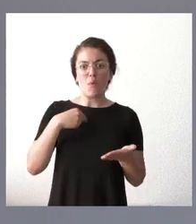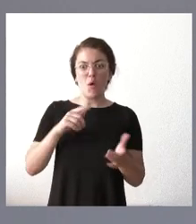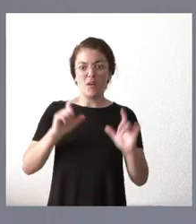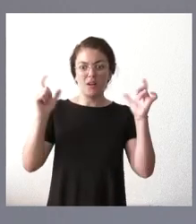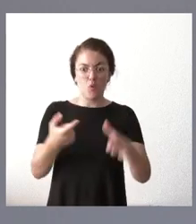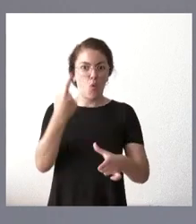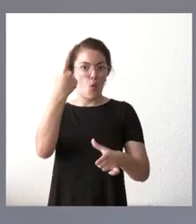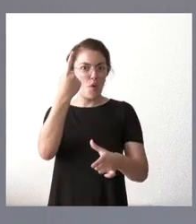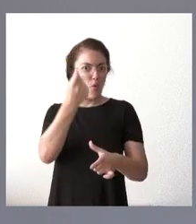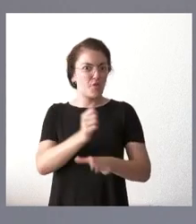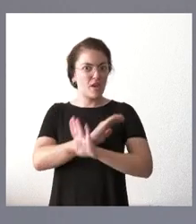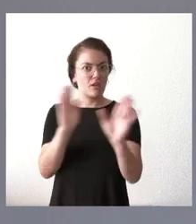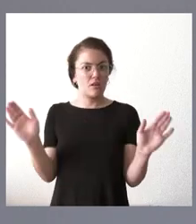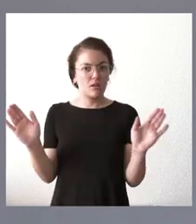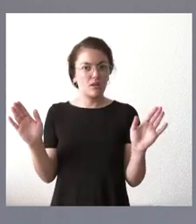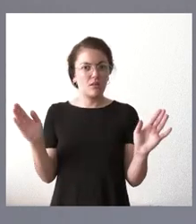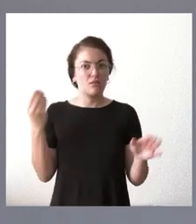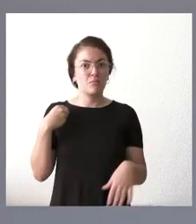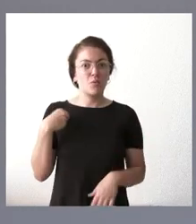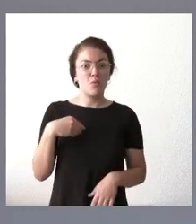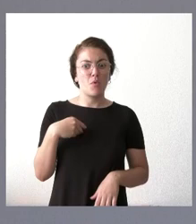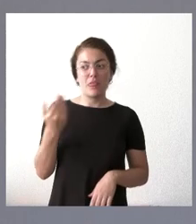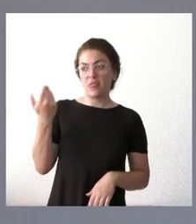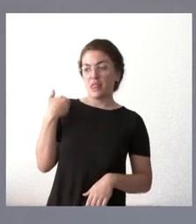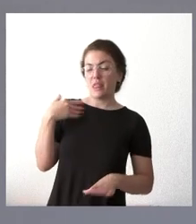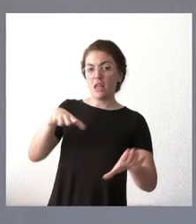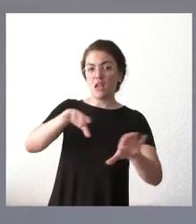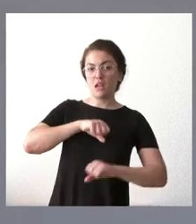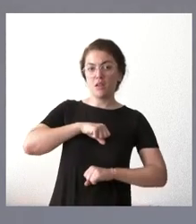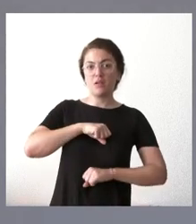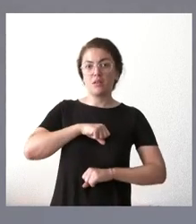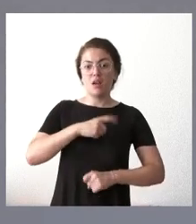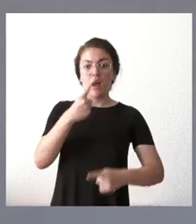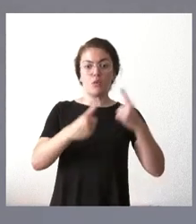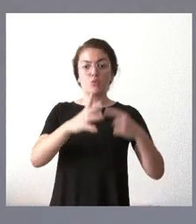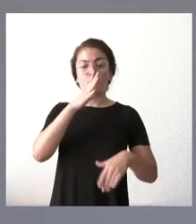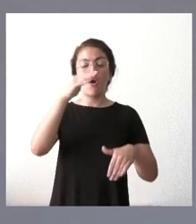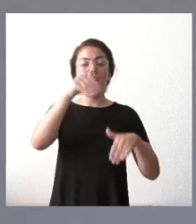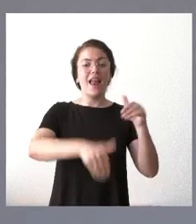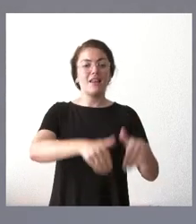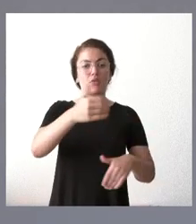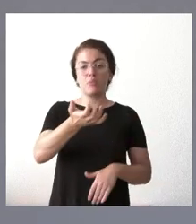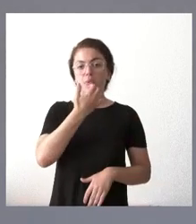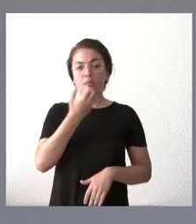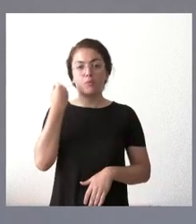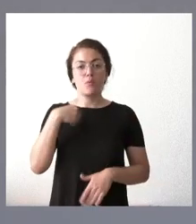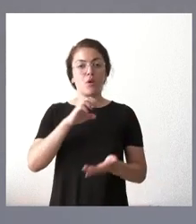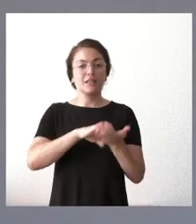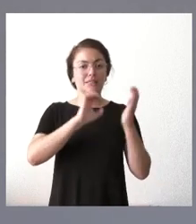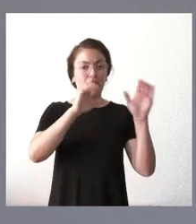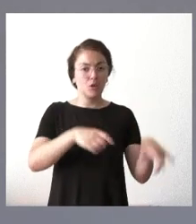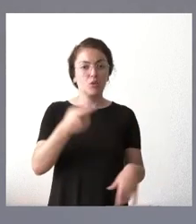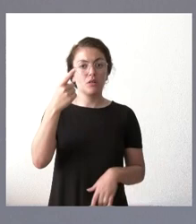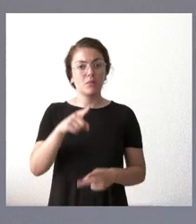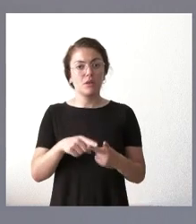los que han tomado posesión recientemente muchos de ellos como consecuencia de las elecciones que han sido el presidente de Castilla y León el